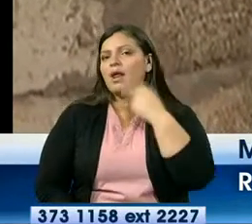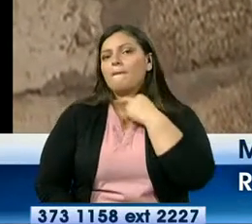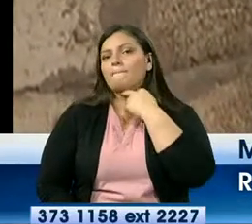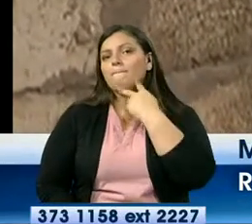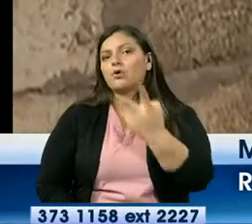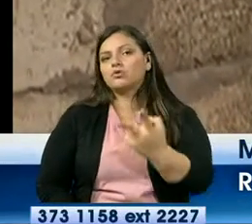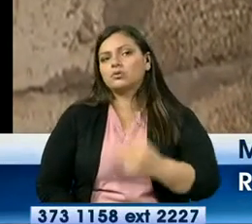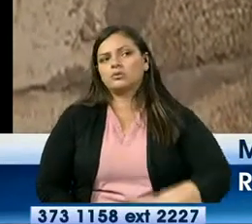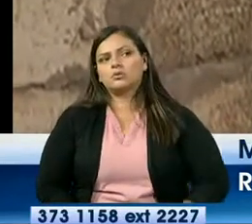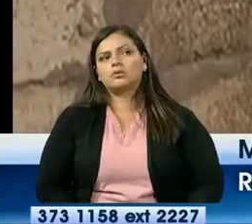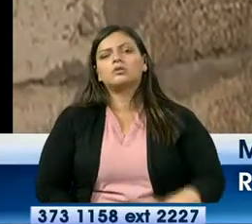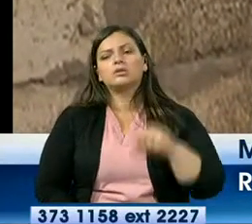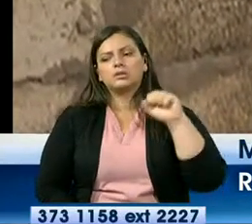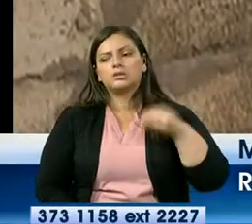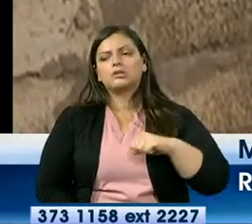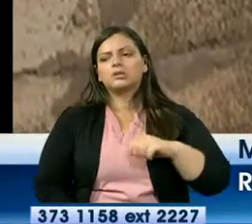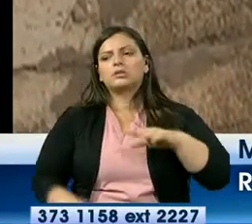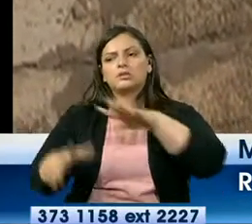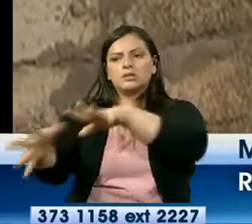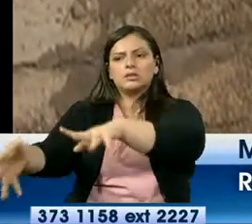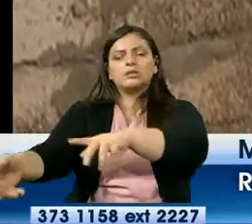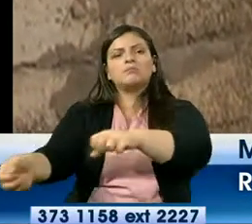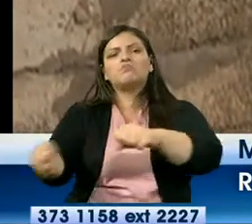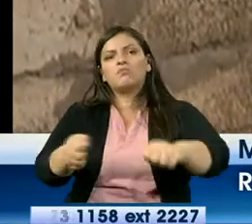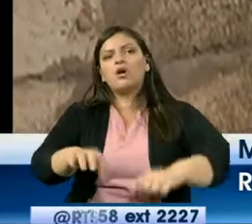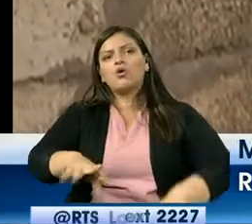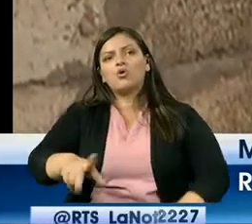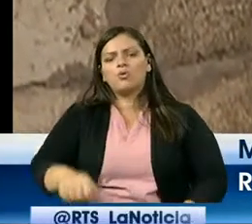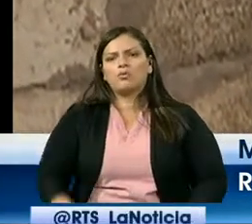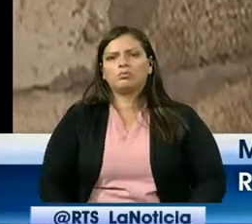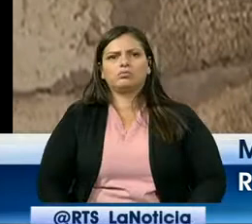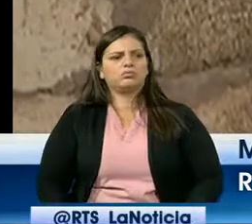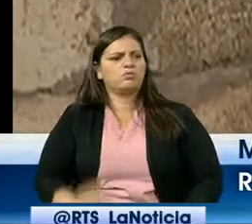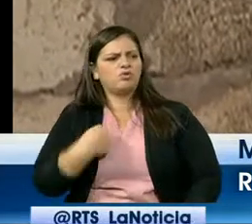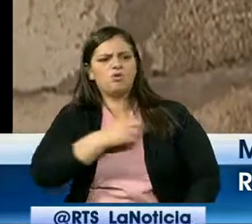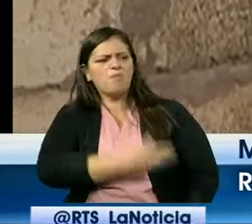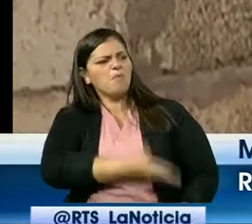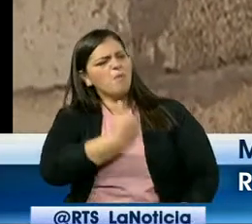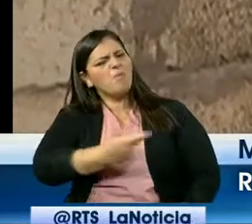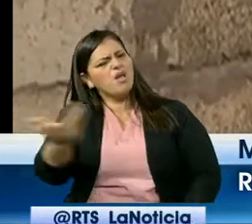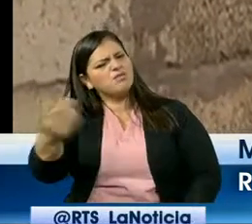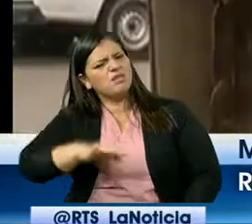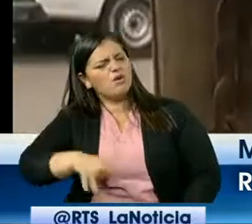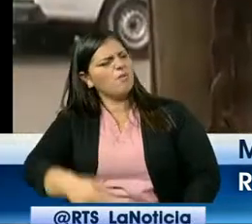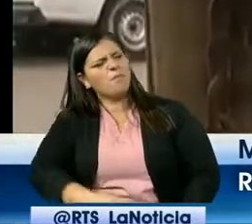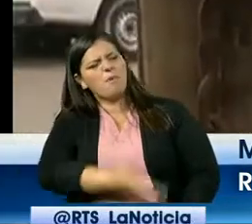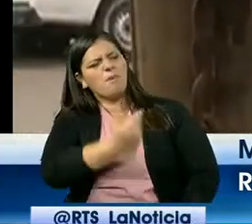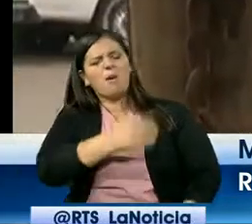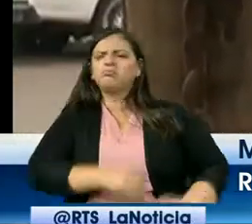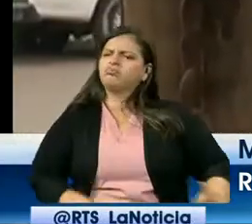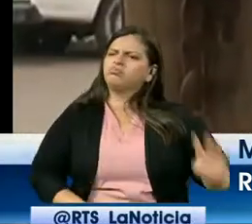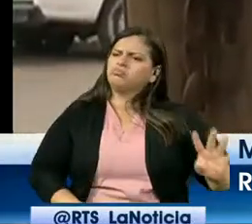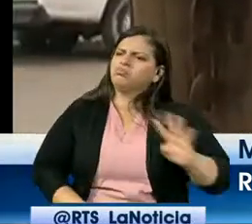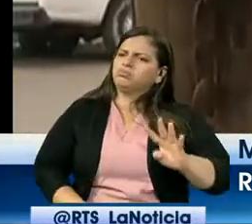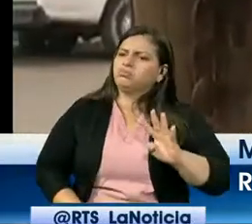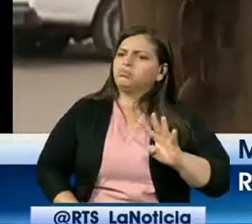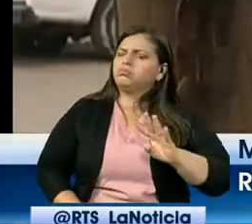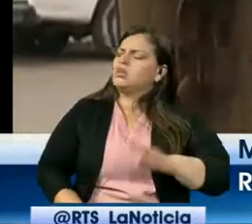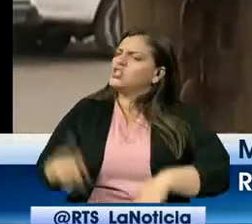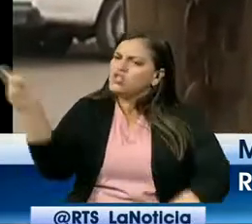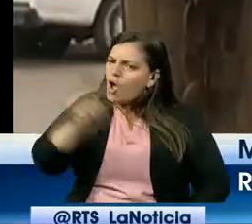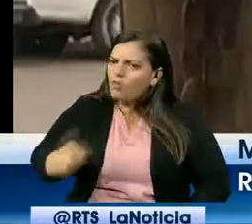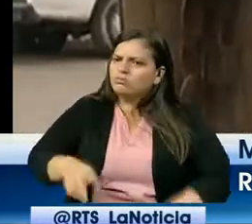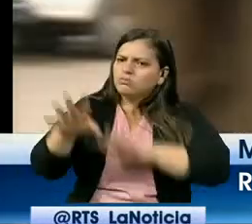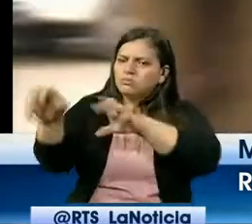y como ya vieron que nosotros nos acercamos Lo cogieron, lo dejaron tirado y nosotros lo recogimos y lo pusimos ahí encadenado